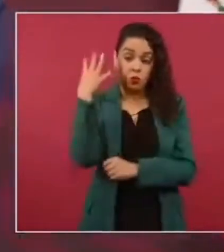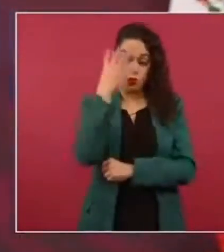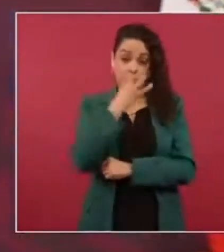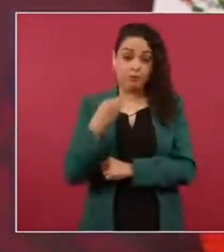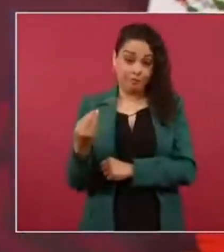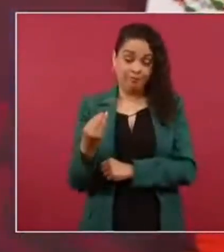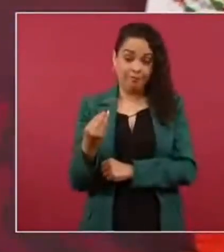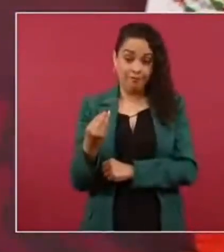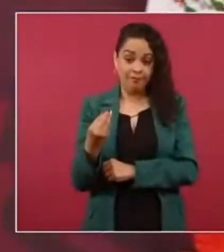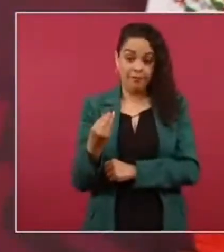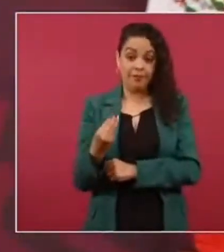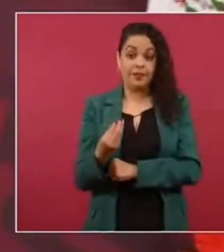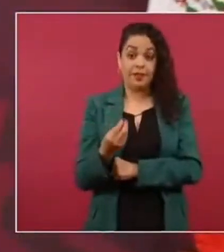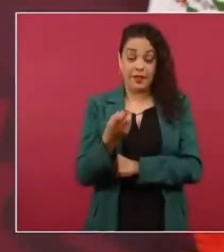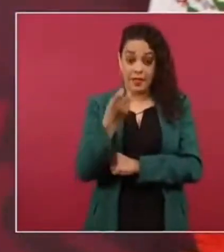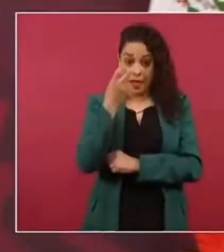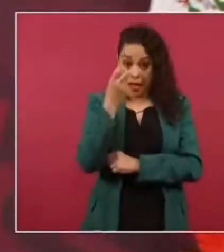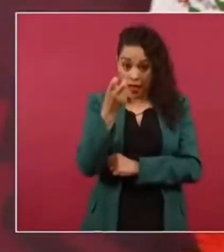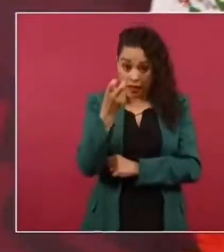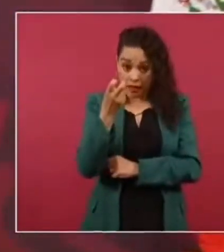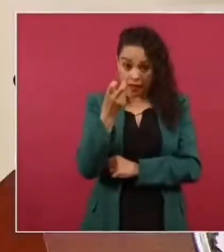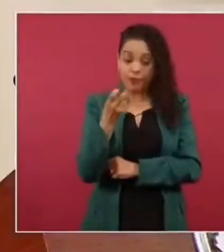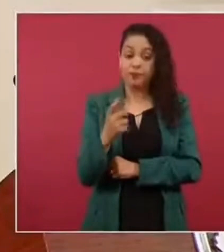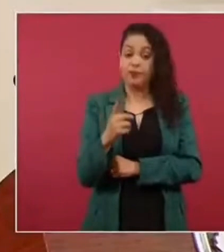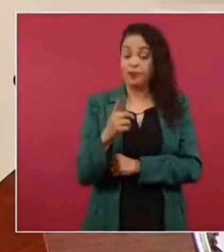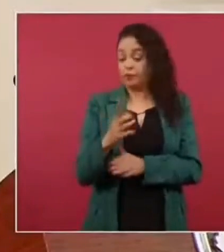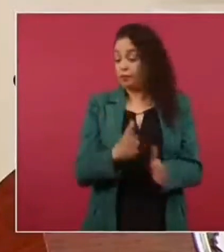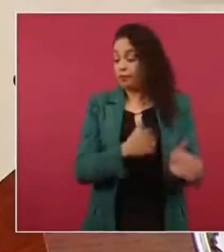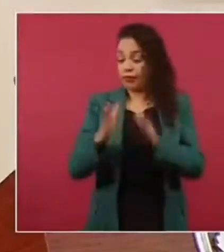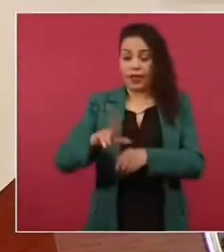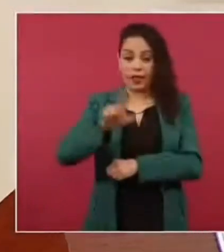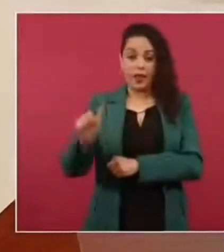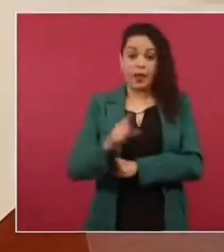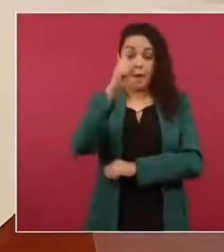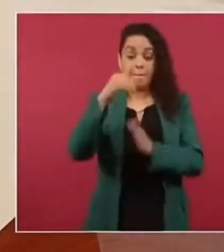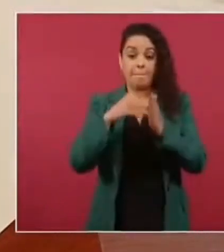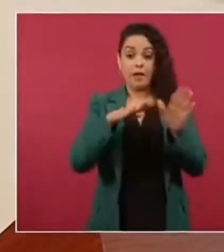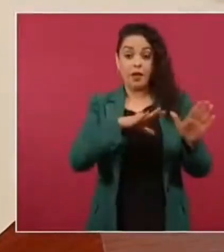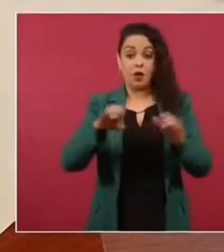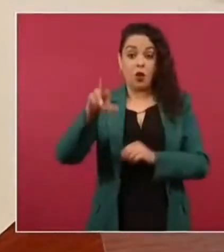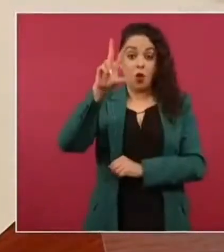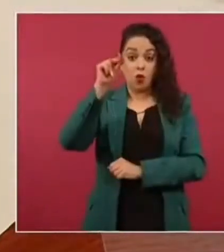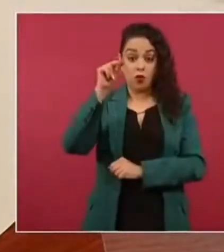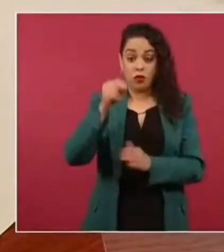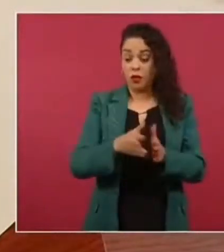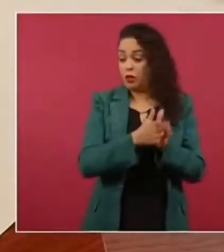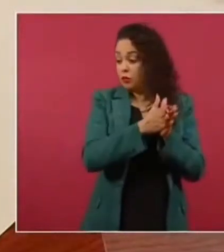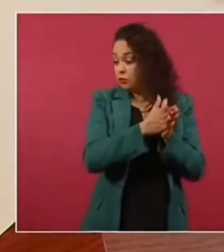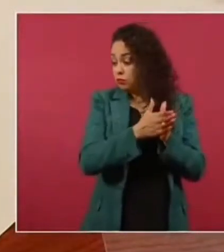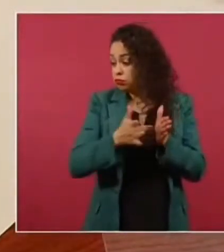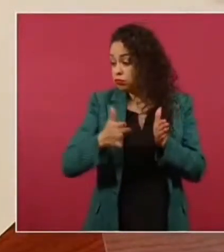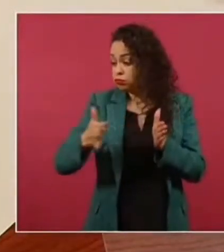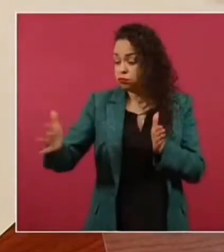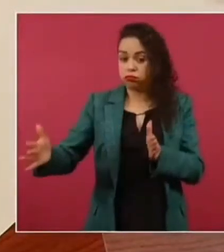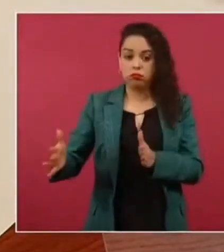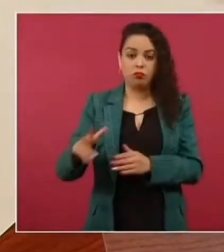a partir de los 80, ya con las crisis económicas,